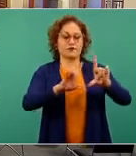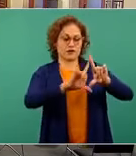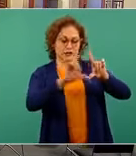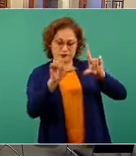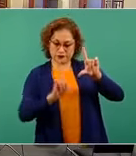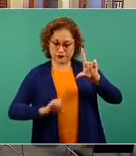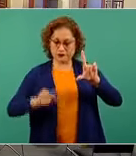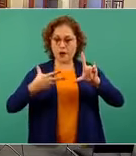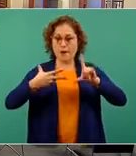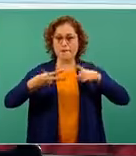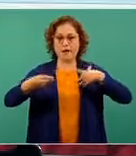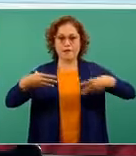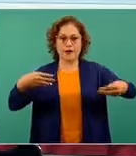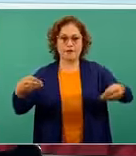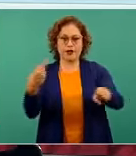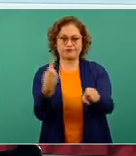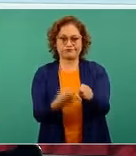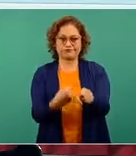-19.